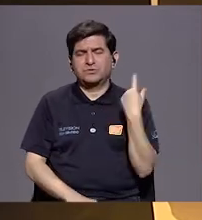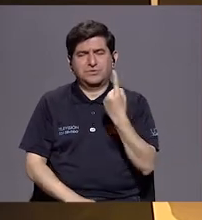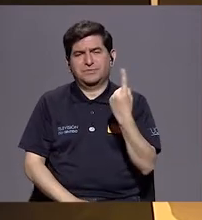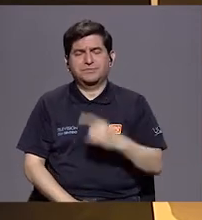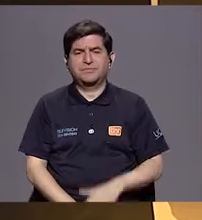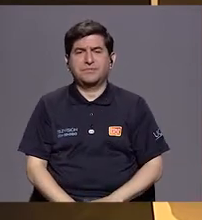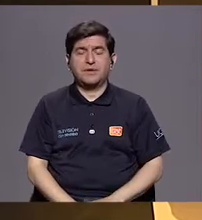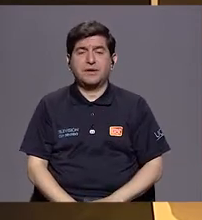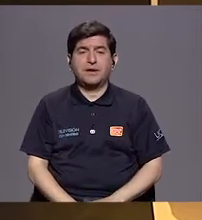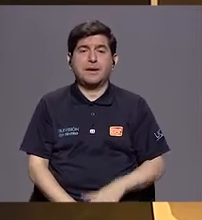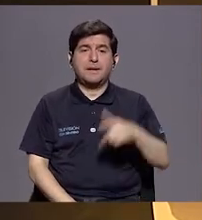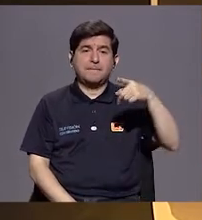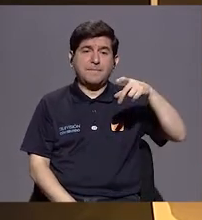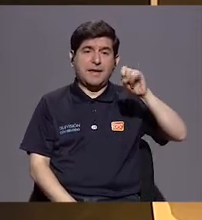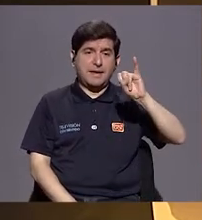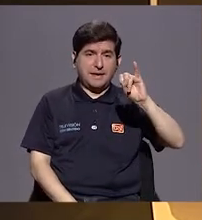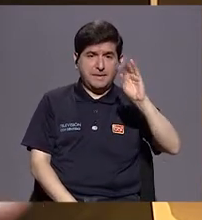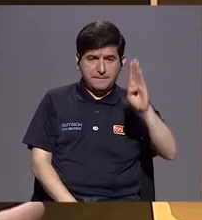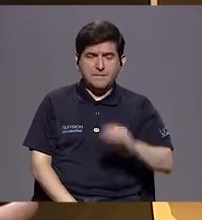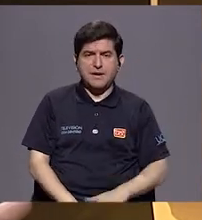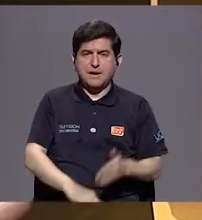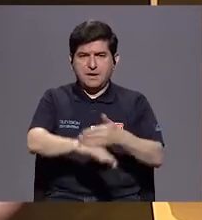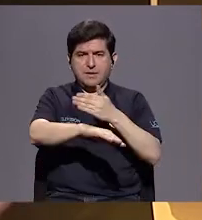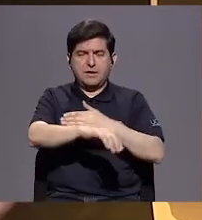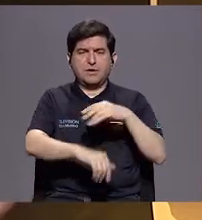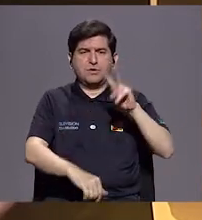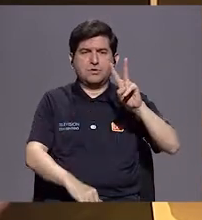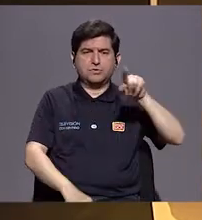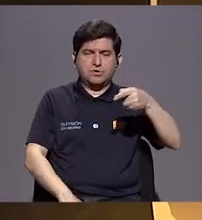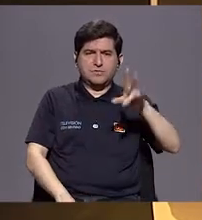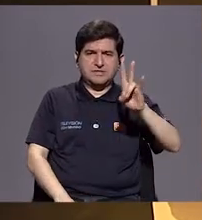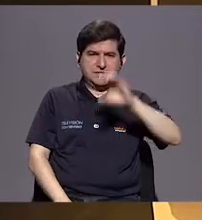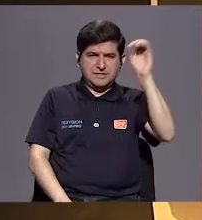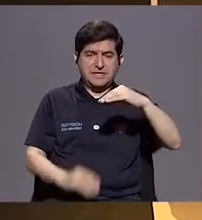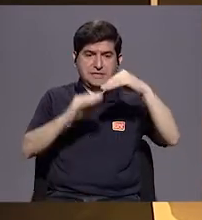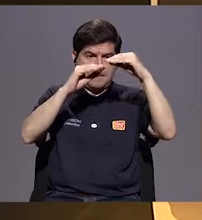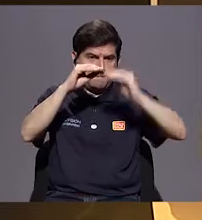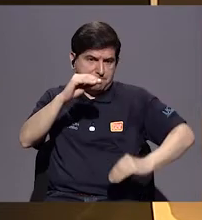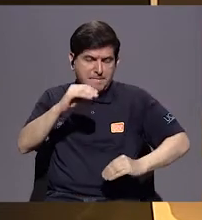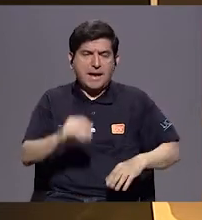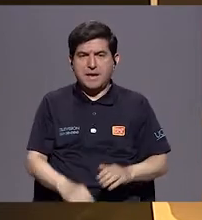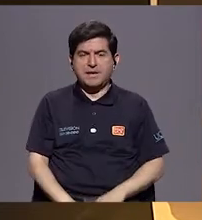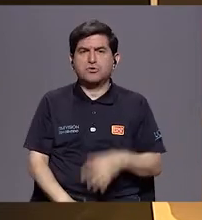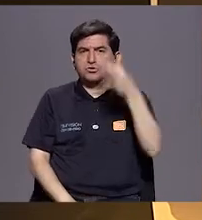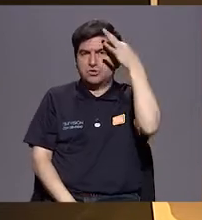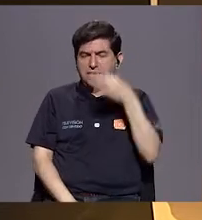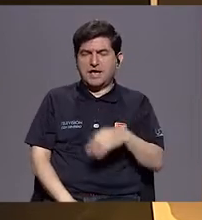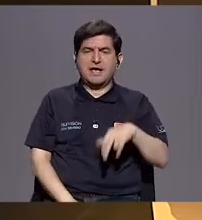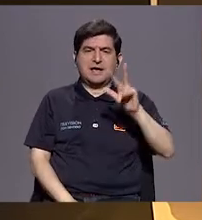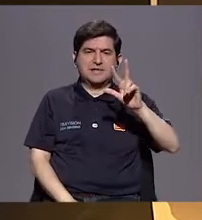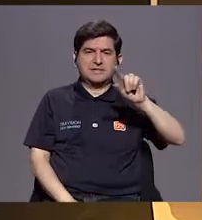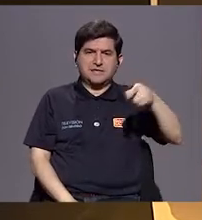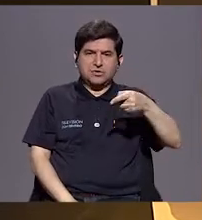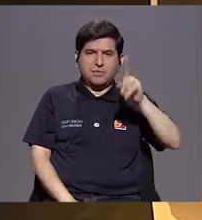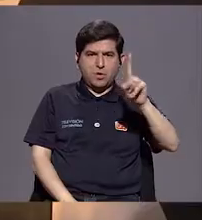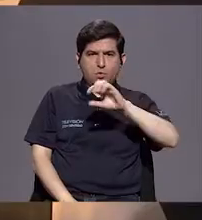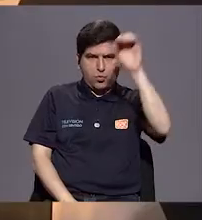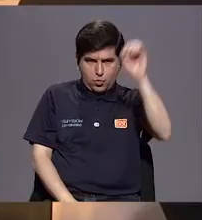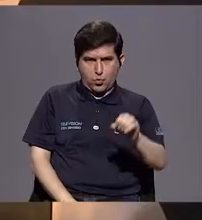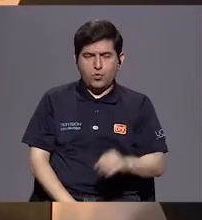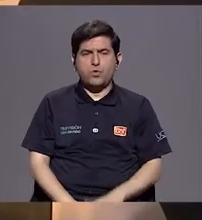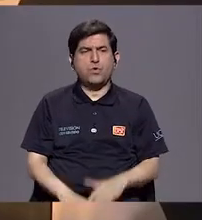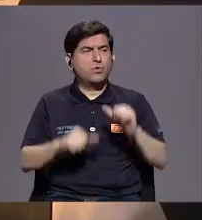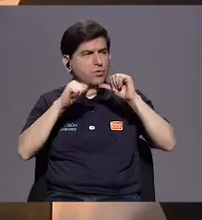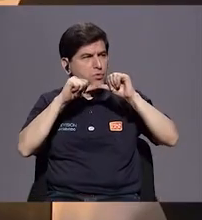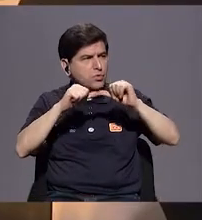digamos, el Producto Interno Bruto creció al 2,7%, mucho menos de lo que se proponía, que era un 3,1%. Correcto. Y